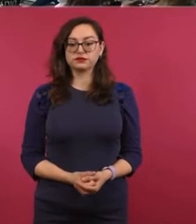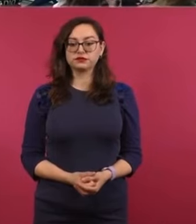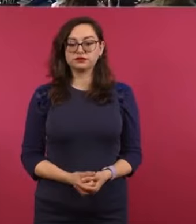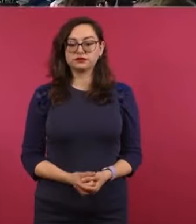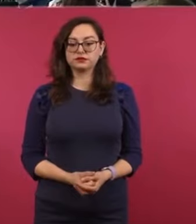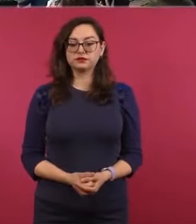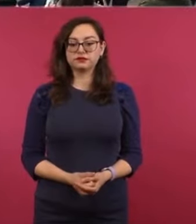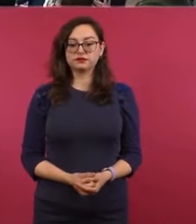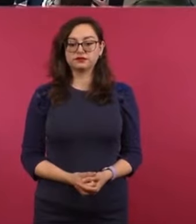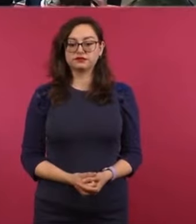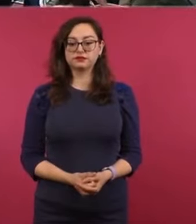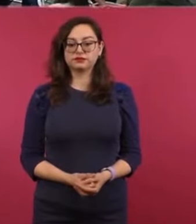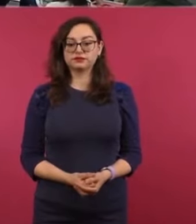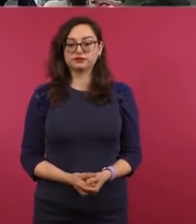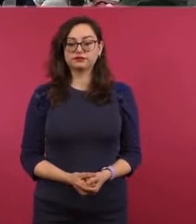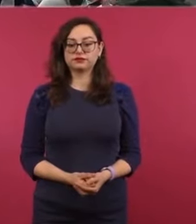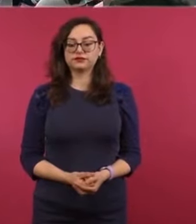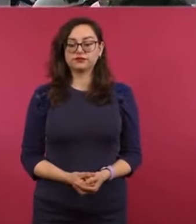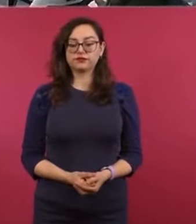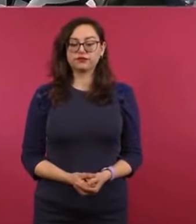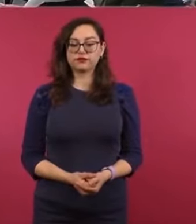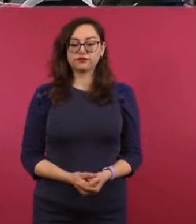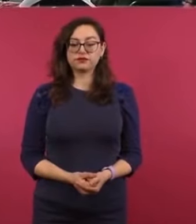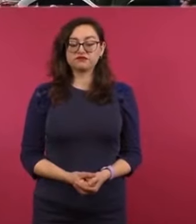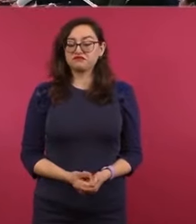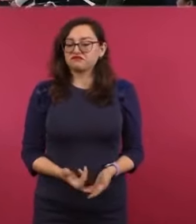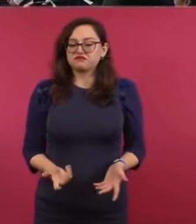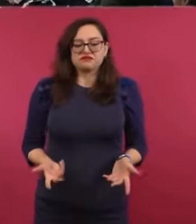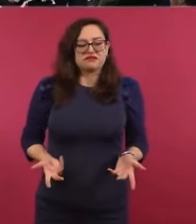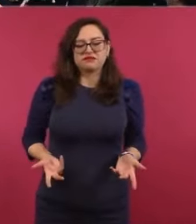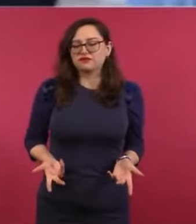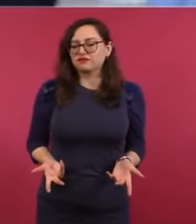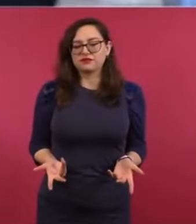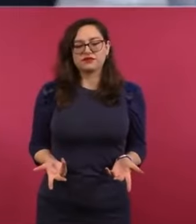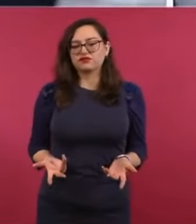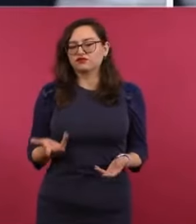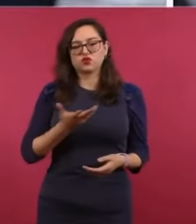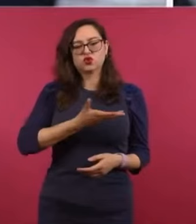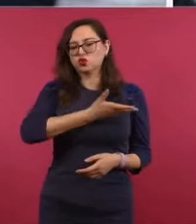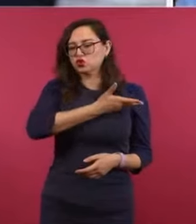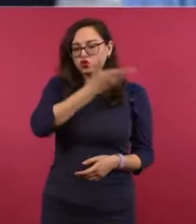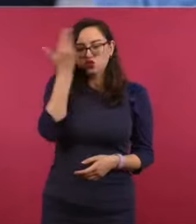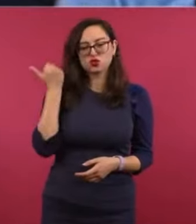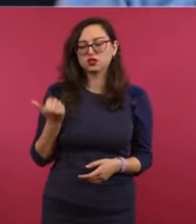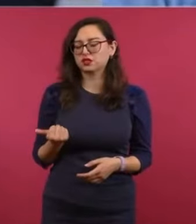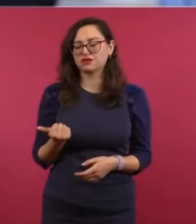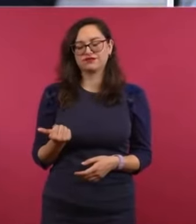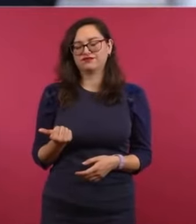iba a iniciar una búsqueda en la Ciudad de México y dejaron de continuar. No sé exactamente lo. Y además yo no quisiera